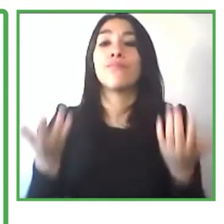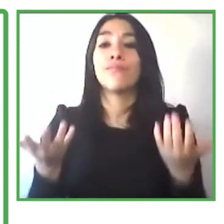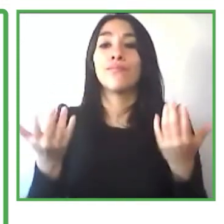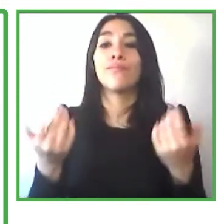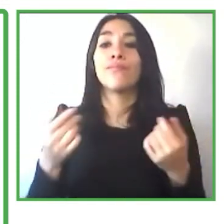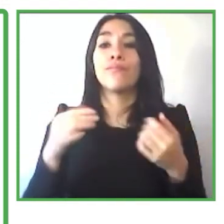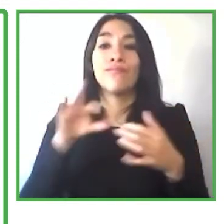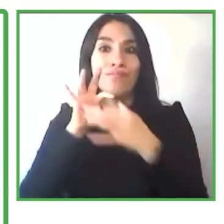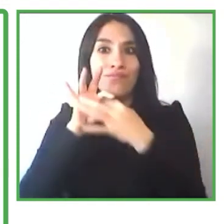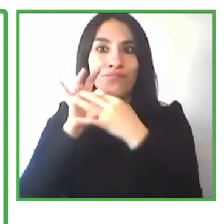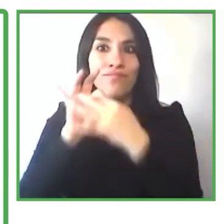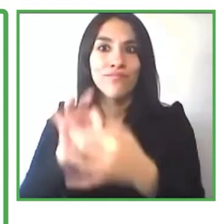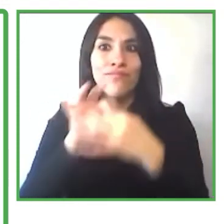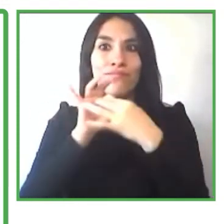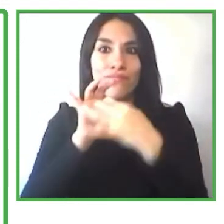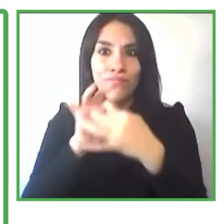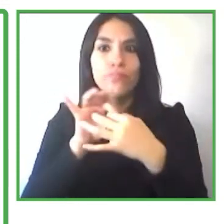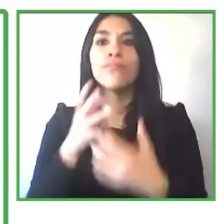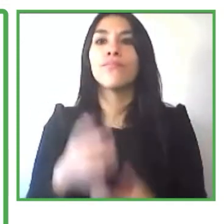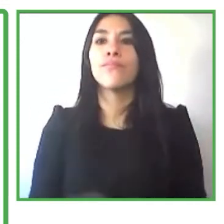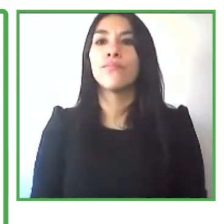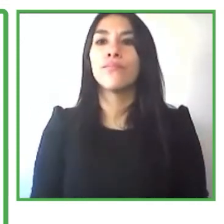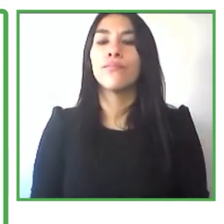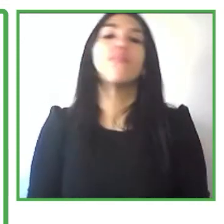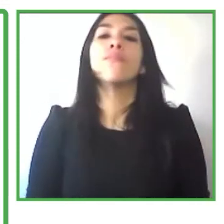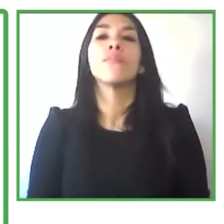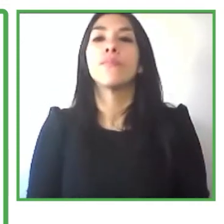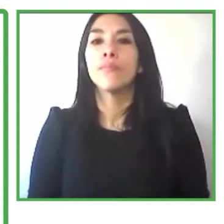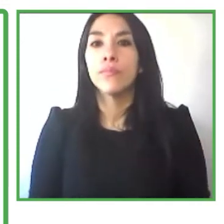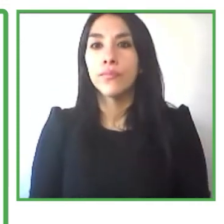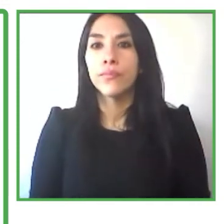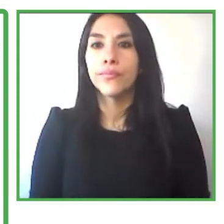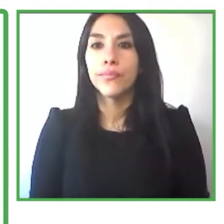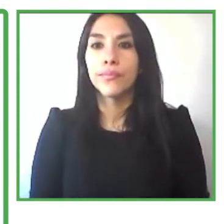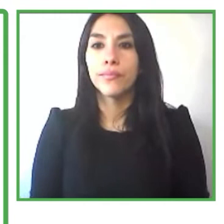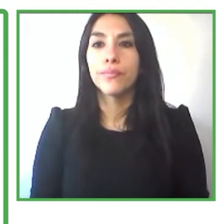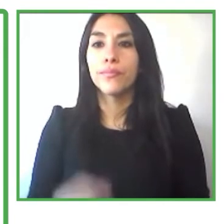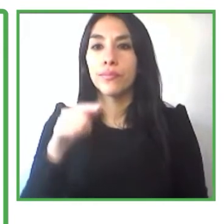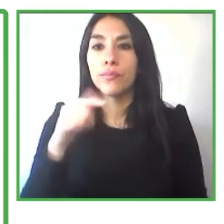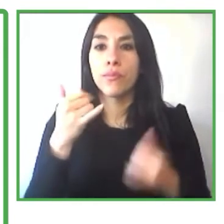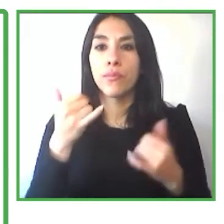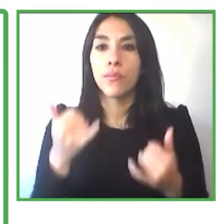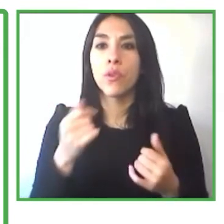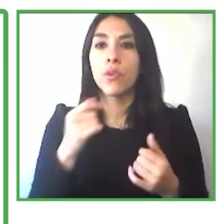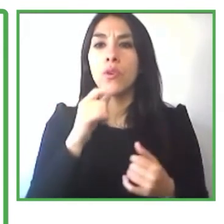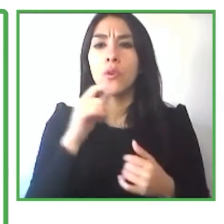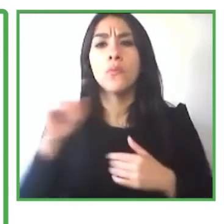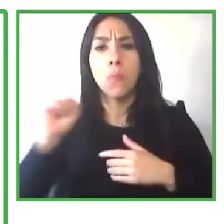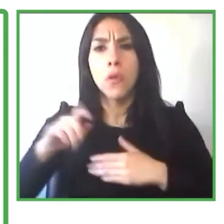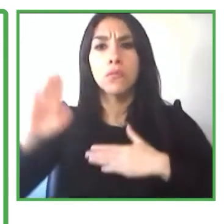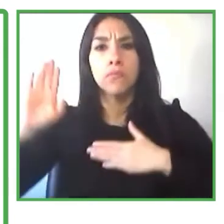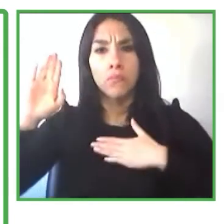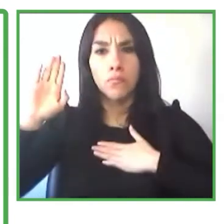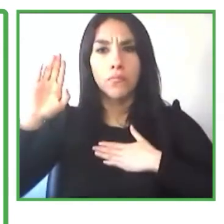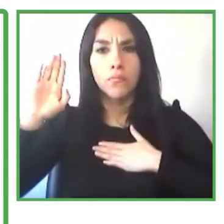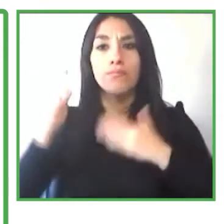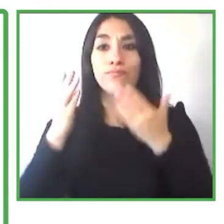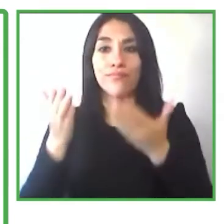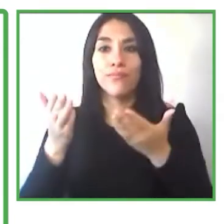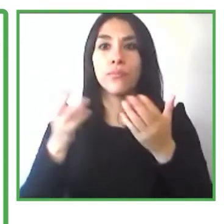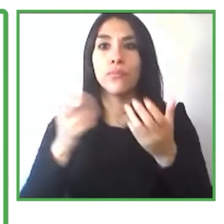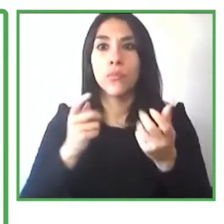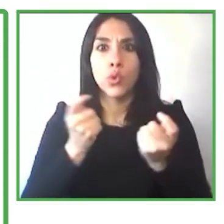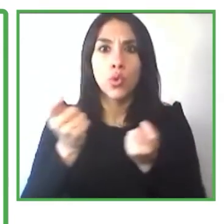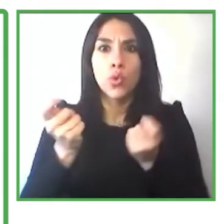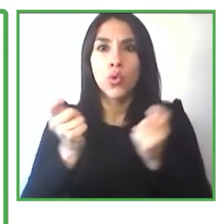compartimos este compromiso del beneficio comercial y beneficio para las personas con discapacidades como también beneficio